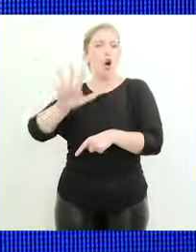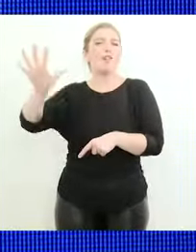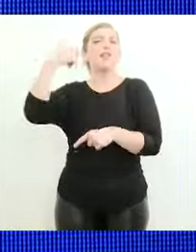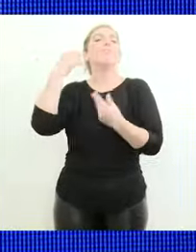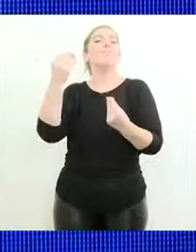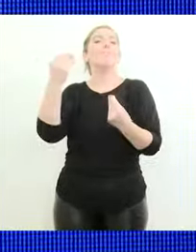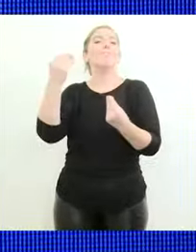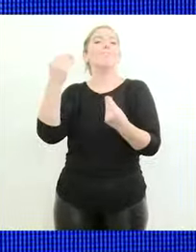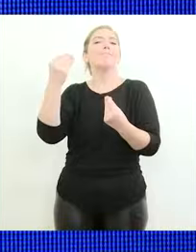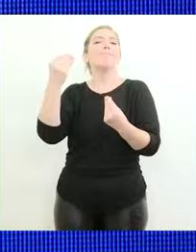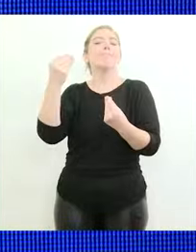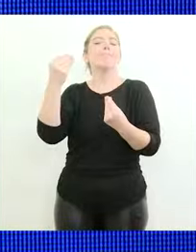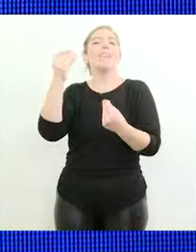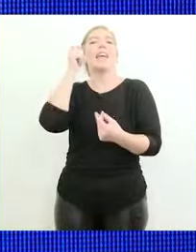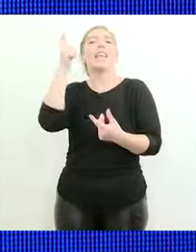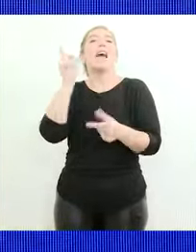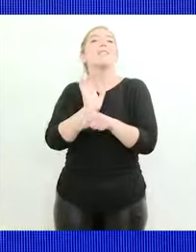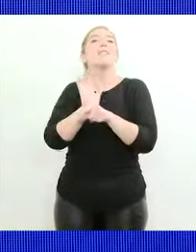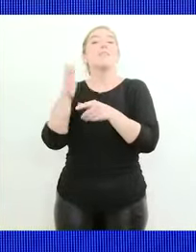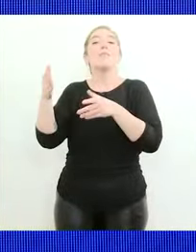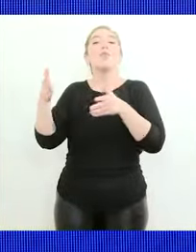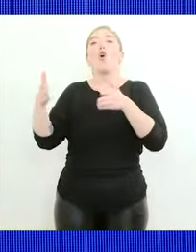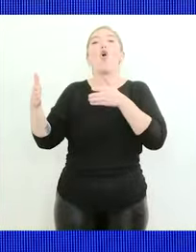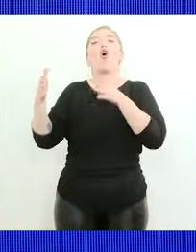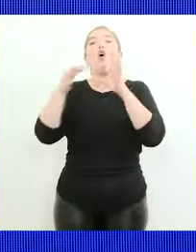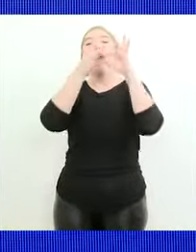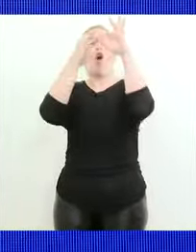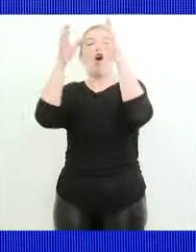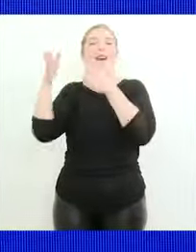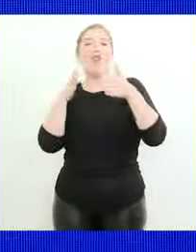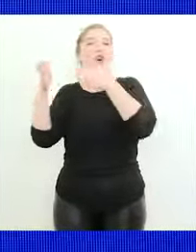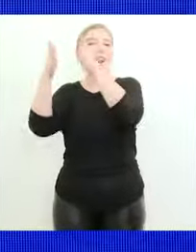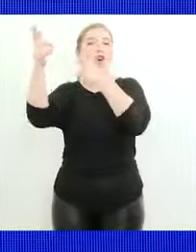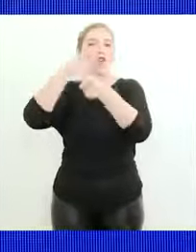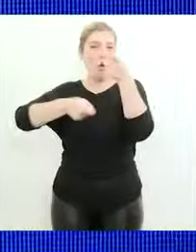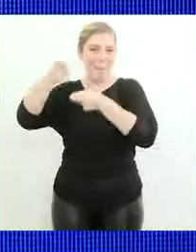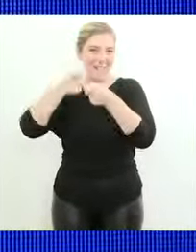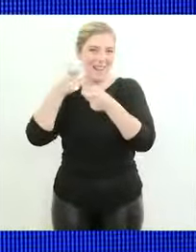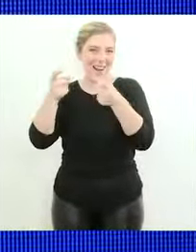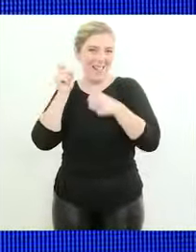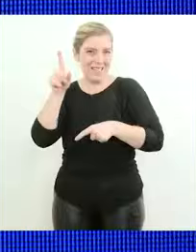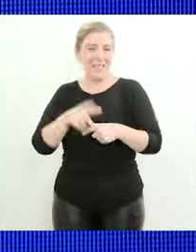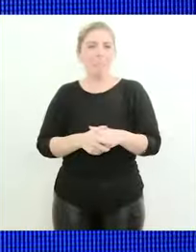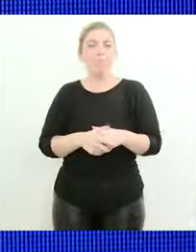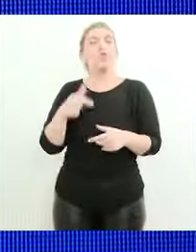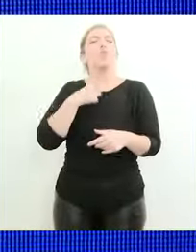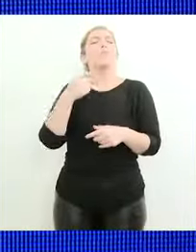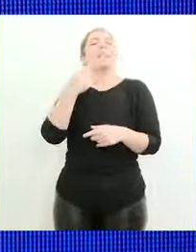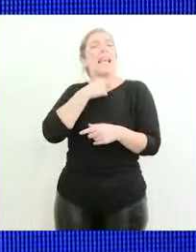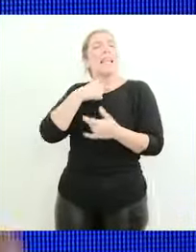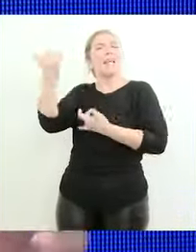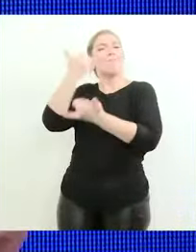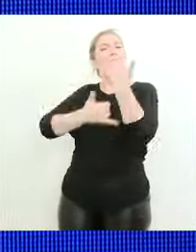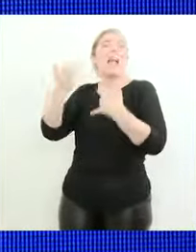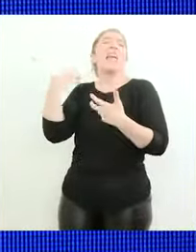perdón corredor bioceánico yo quisiera si usted puede describir un